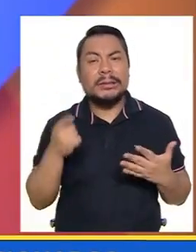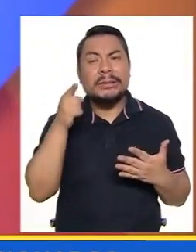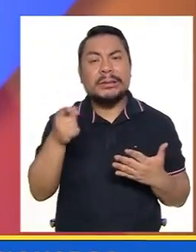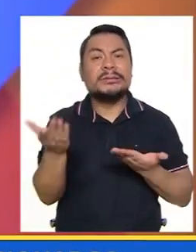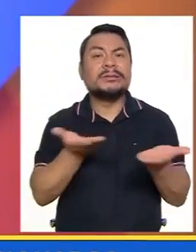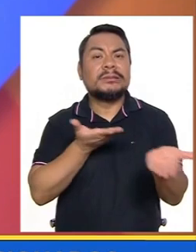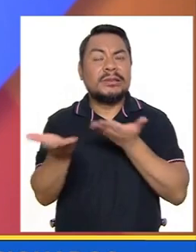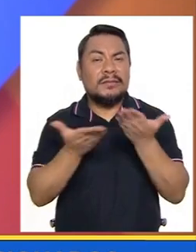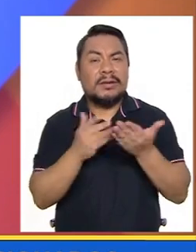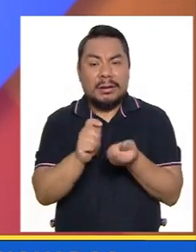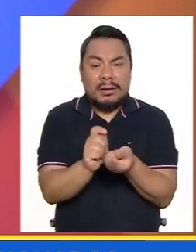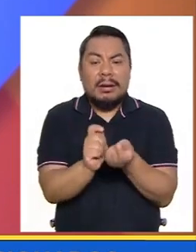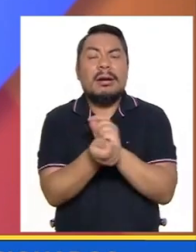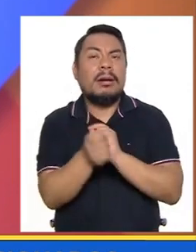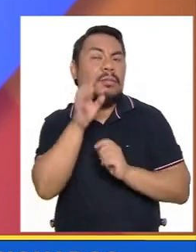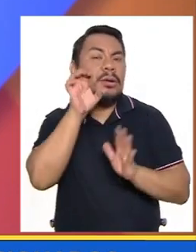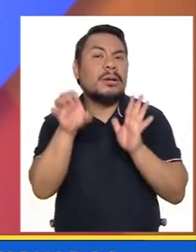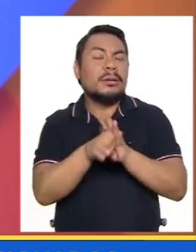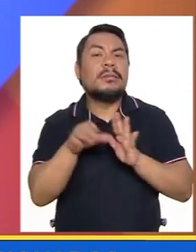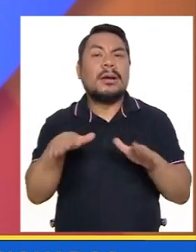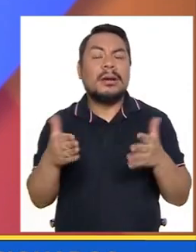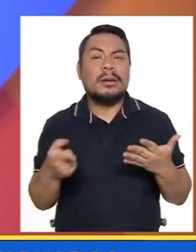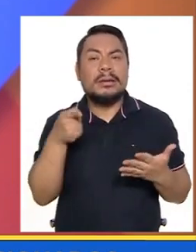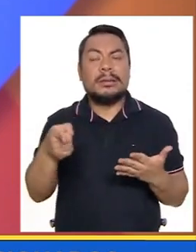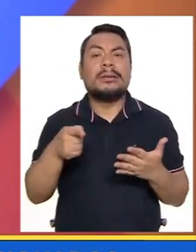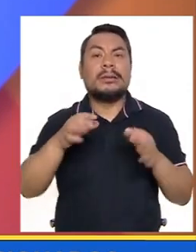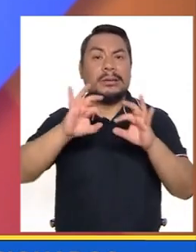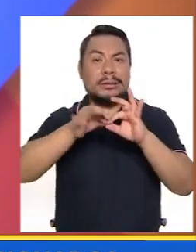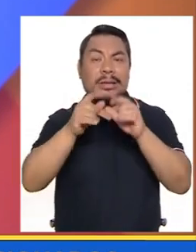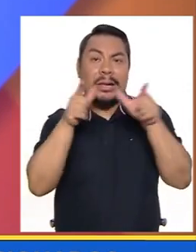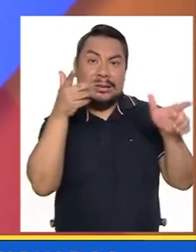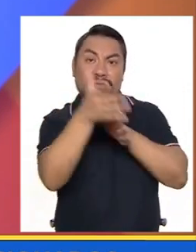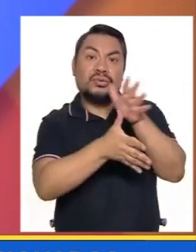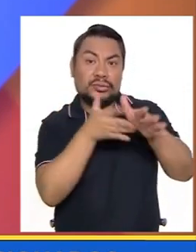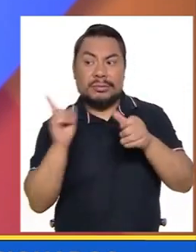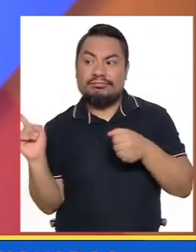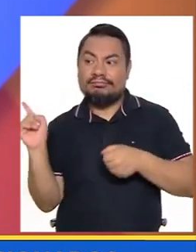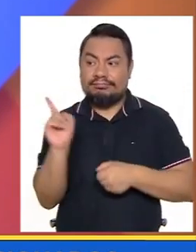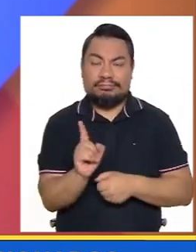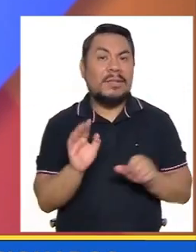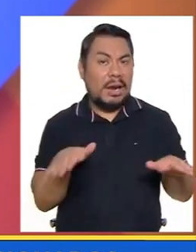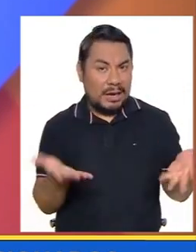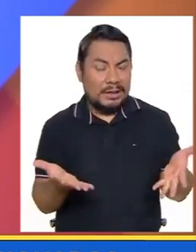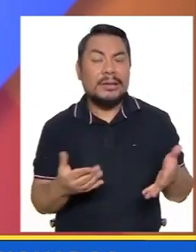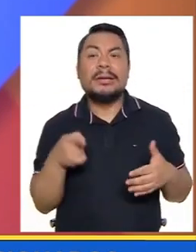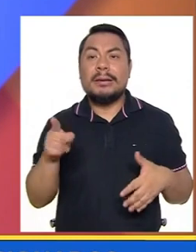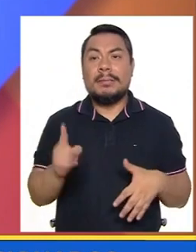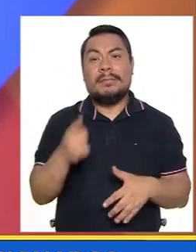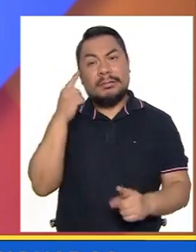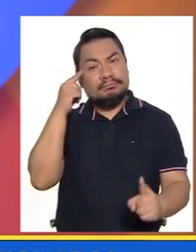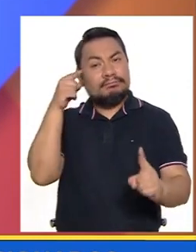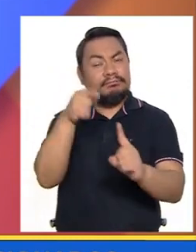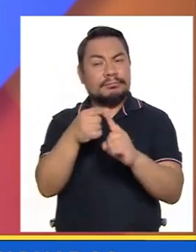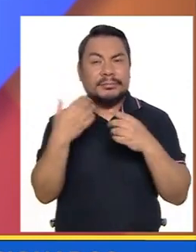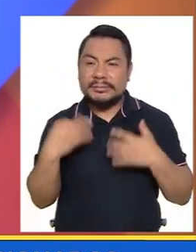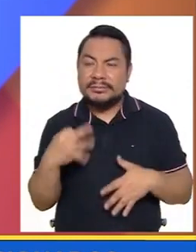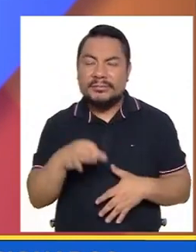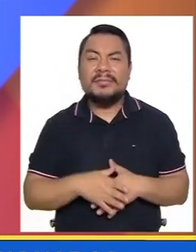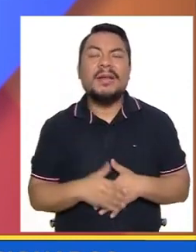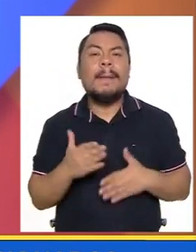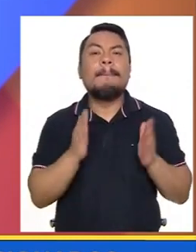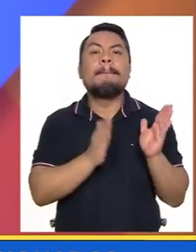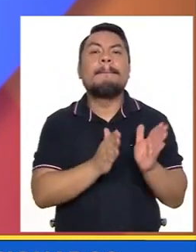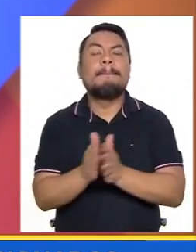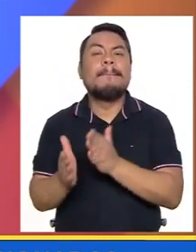servicios adaptados, ¿no? Por ejemplo, contamos con traductores de lengua de señas. Bueno, entonces, nuestra primera línea siempre está